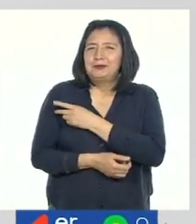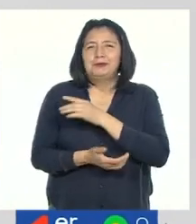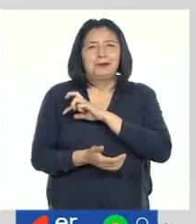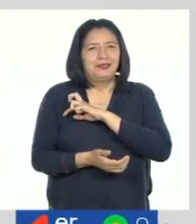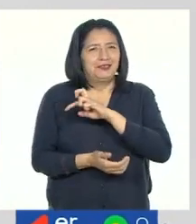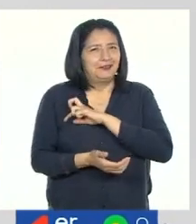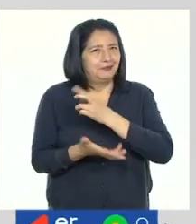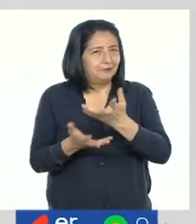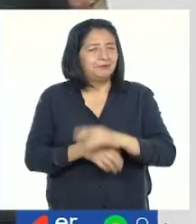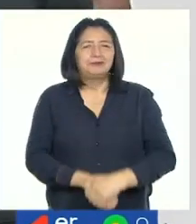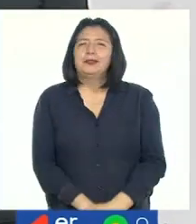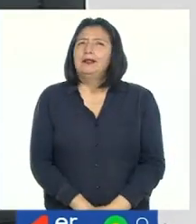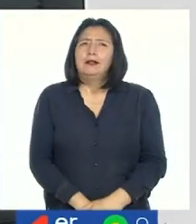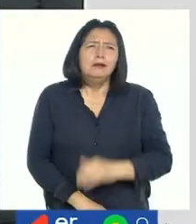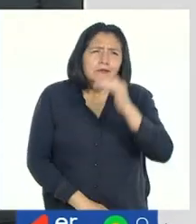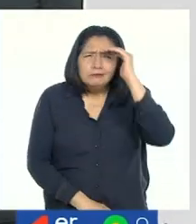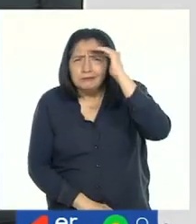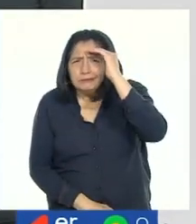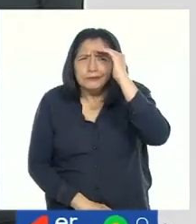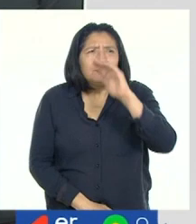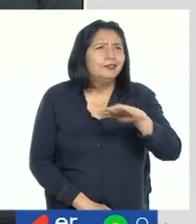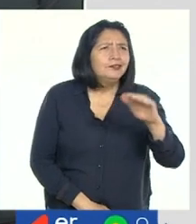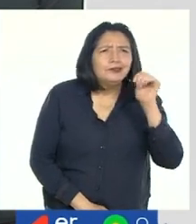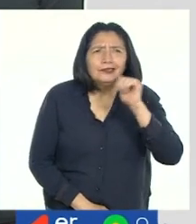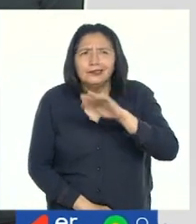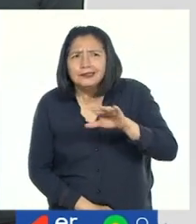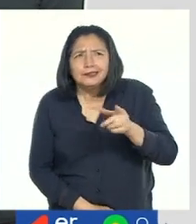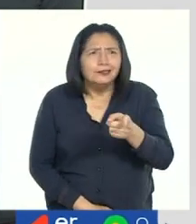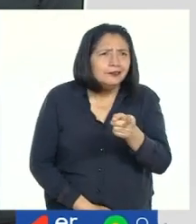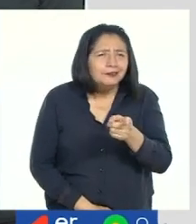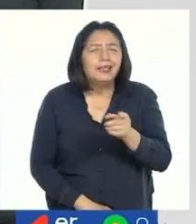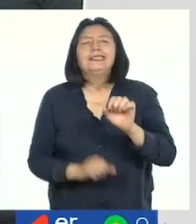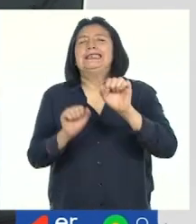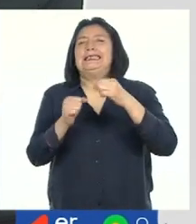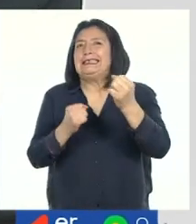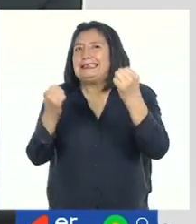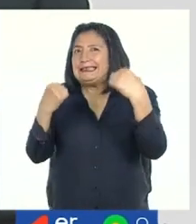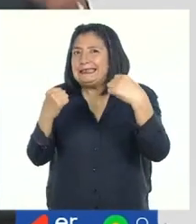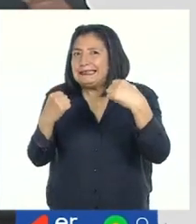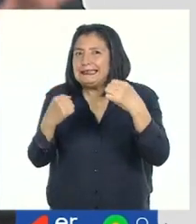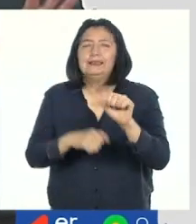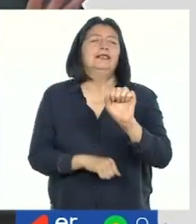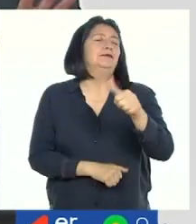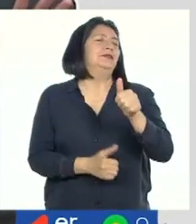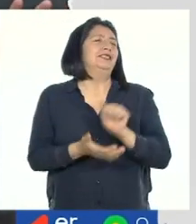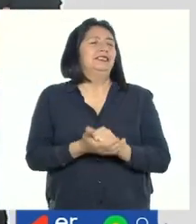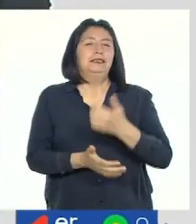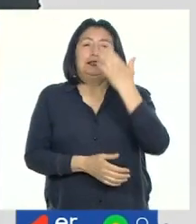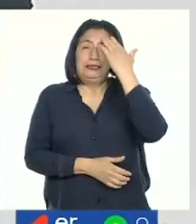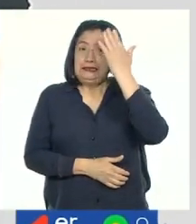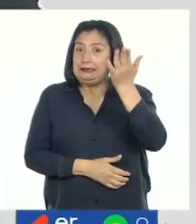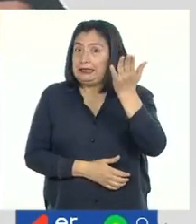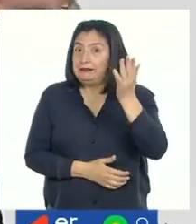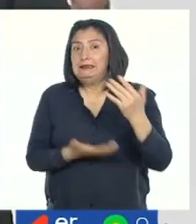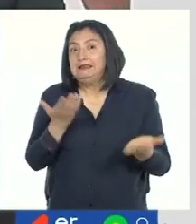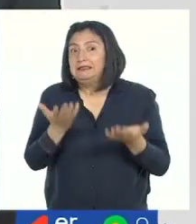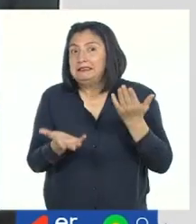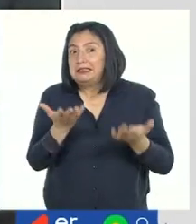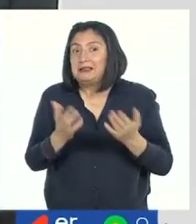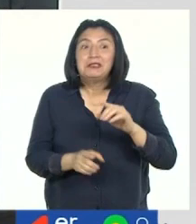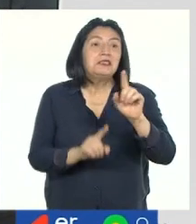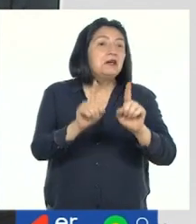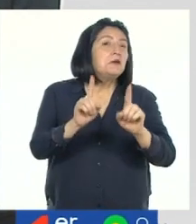grado de primaria. ¿Están ahí, chicas y chicos? ¡Ah, sí! ¡Ah, sí! Y ya saben, si tienen por ahí